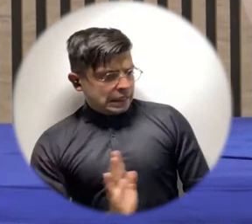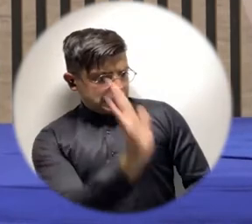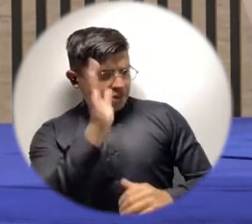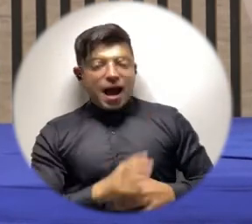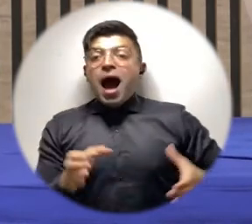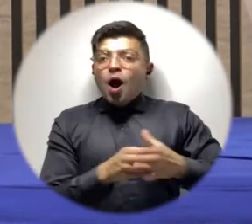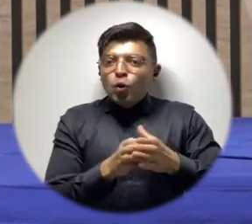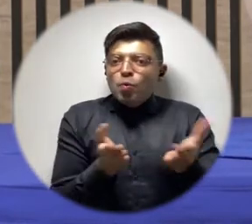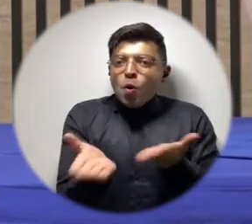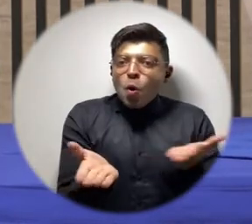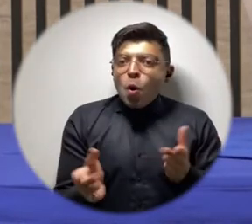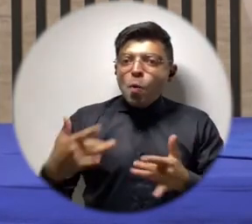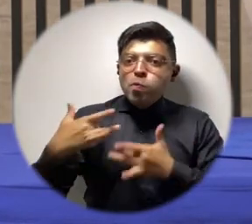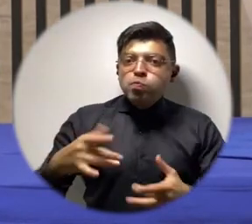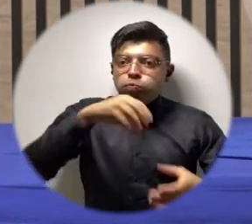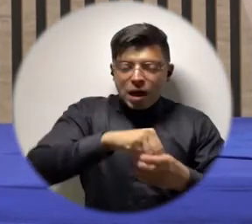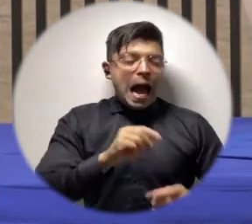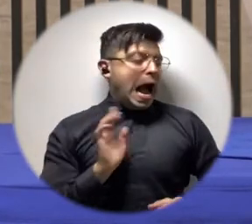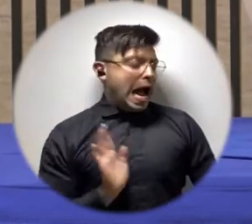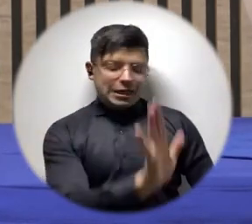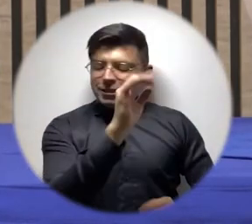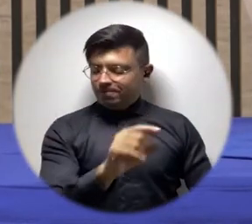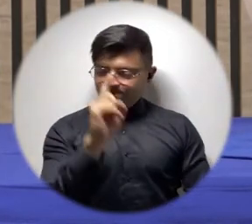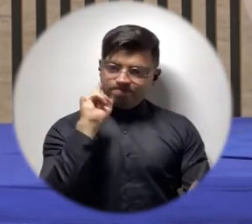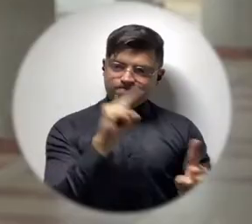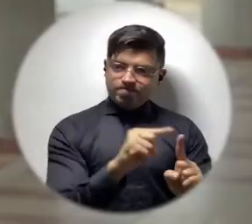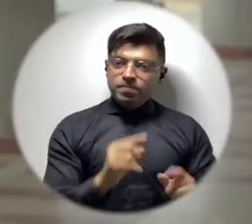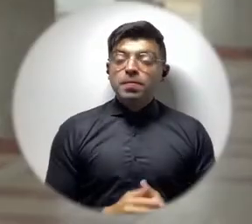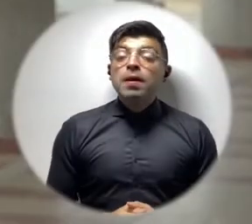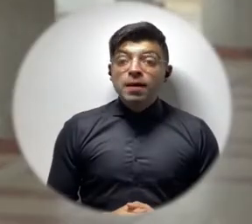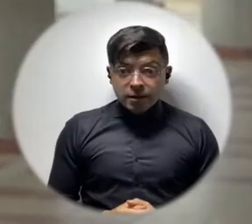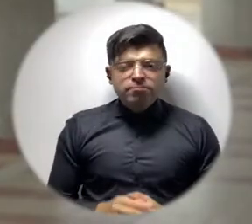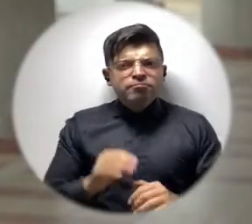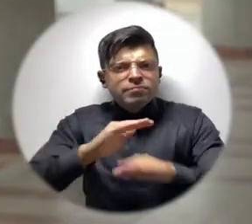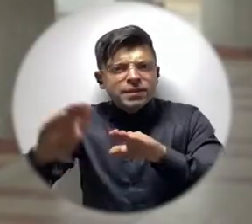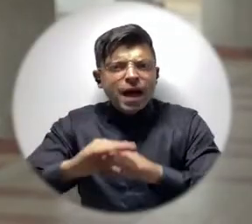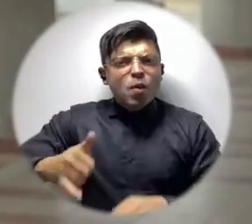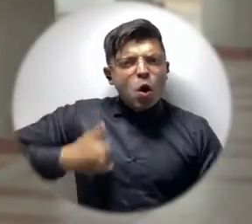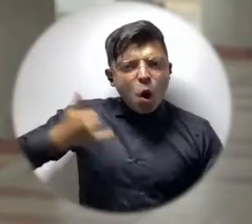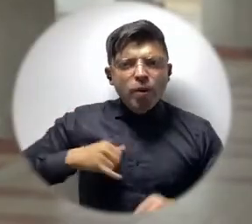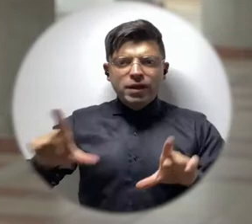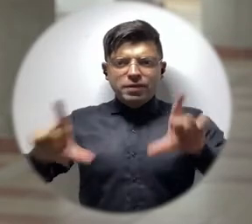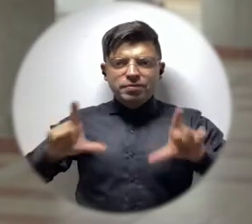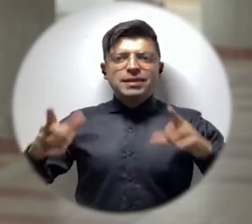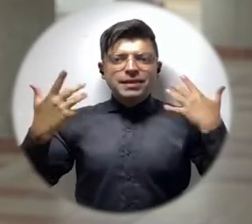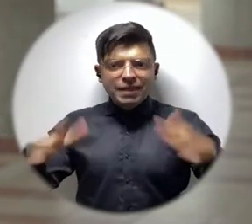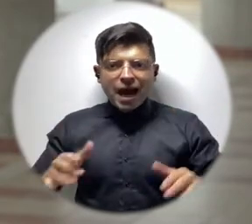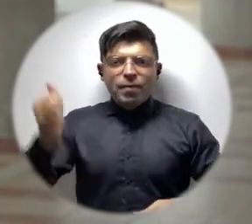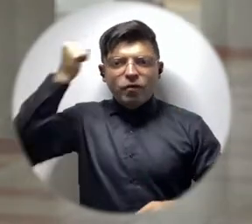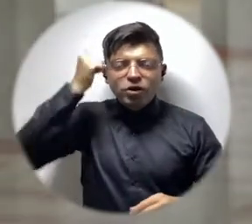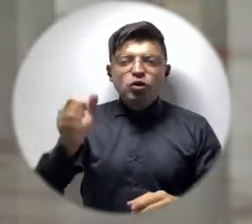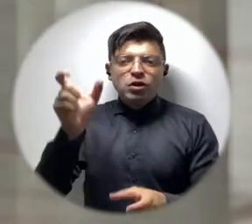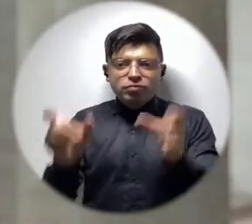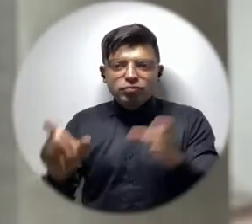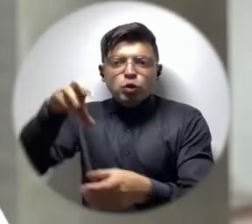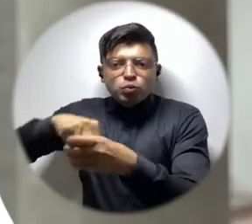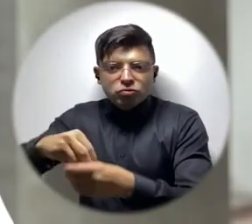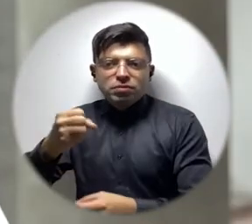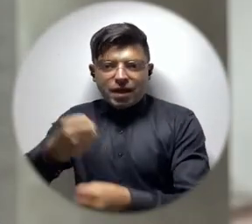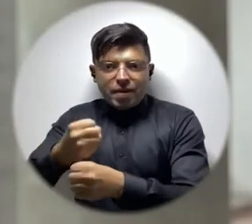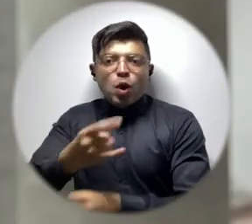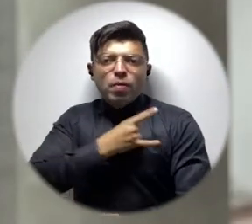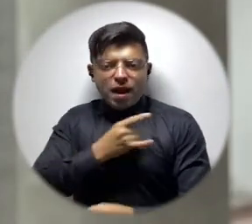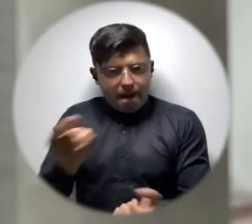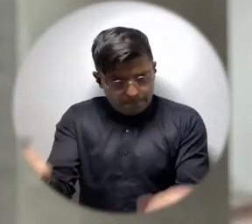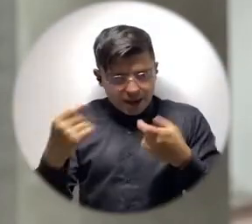compartir. Y esa es la verdadera esencia del voluntariado. Invitamos a todos los jóvenes, todos los egresados,